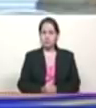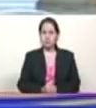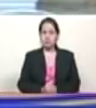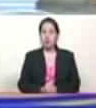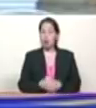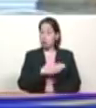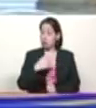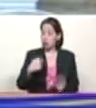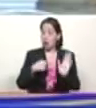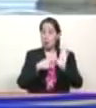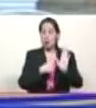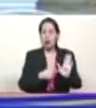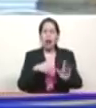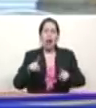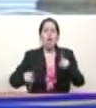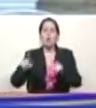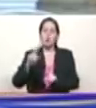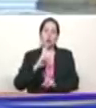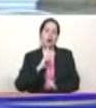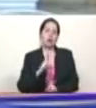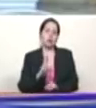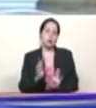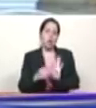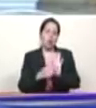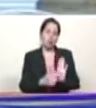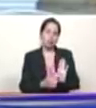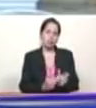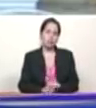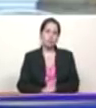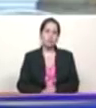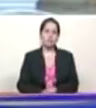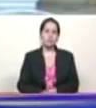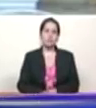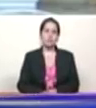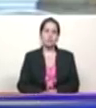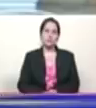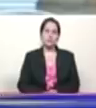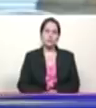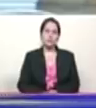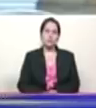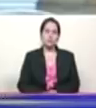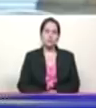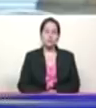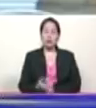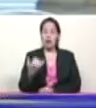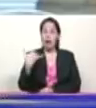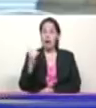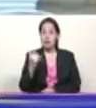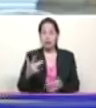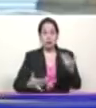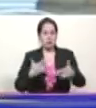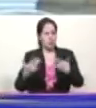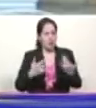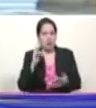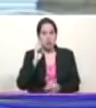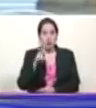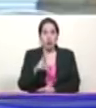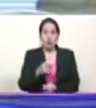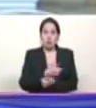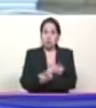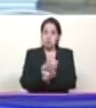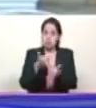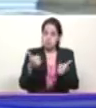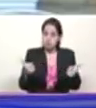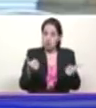mostrar entonces algunos resultados. Hoy tenemos un conjunto de actividades que quiero que ustedes vean en el